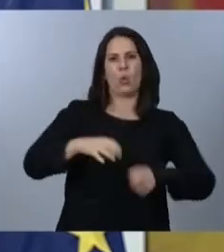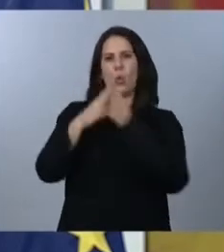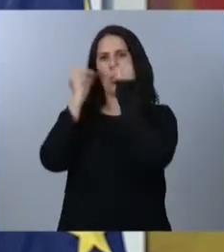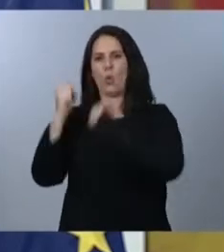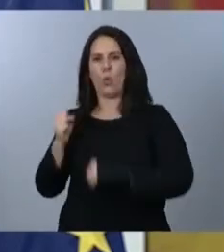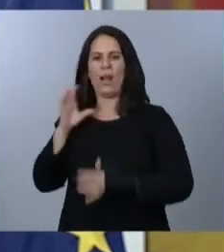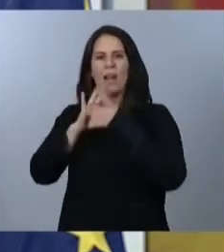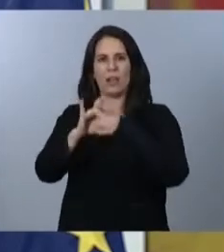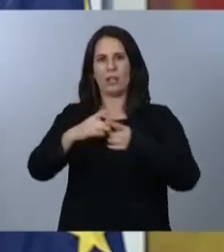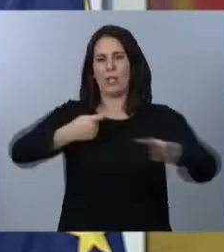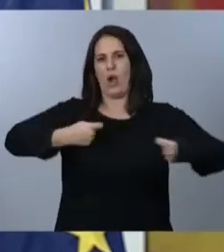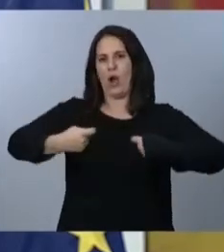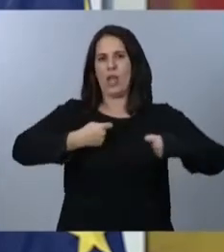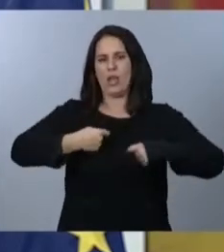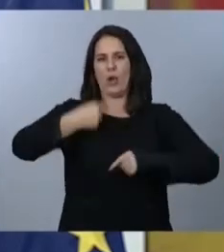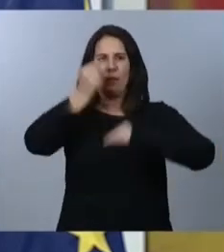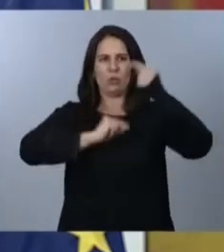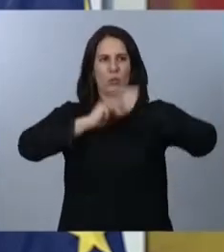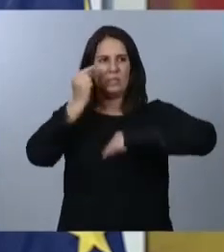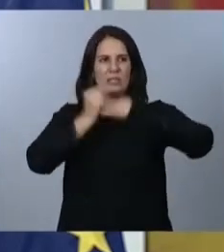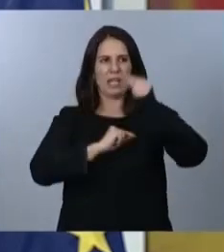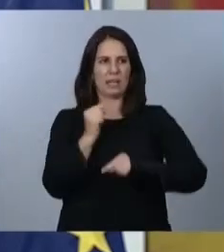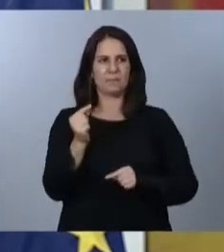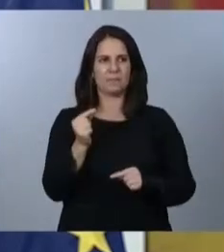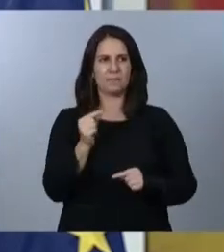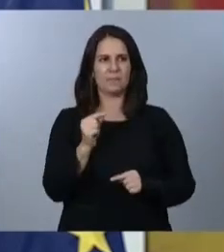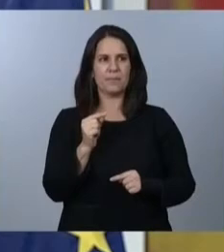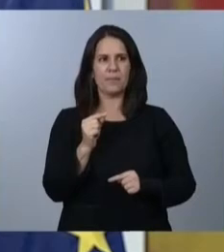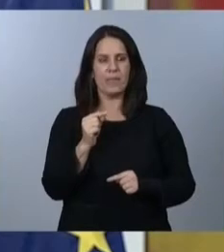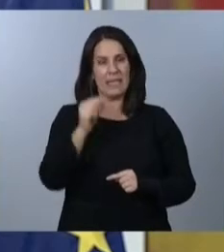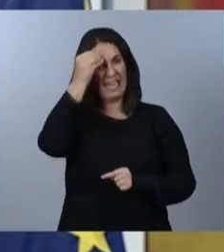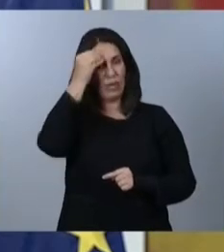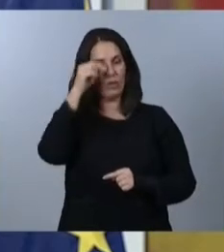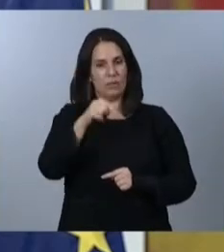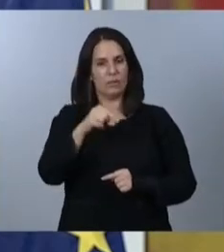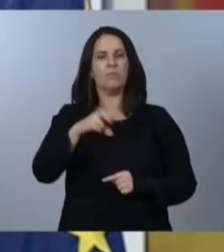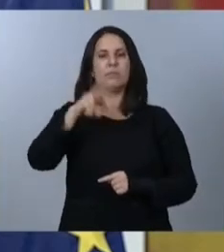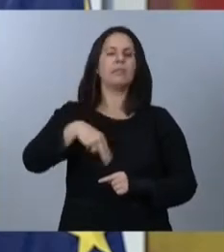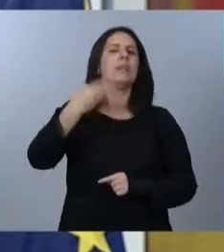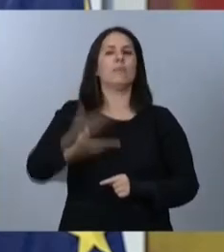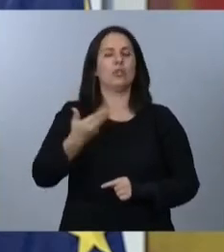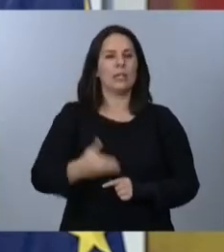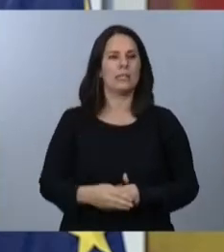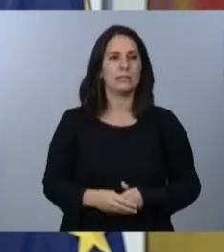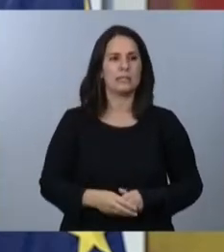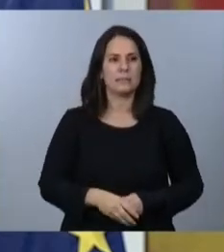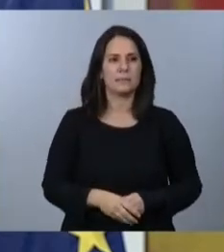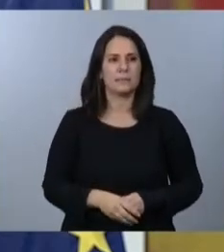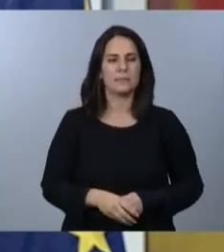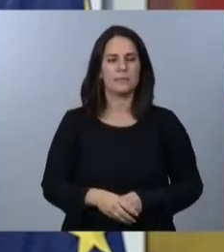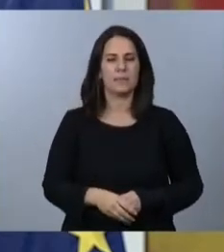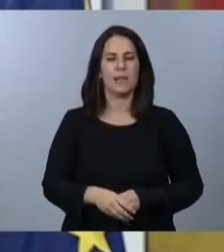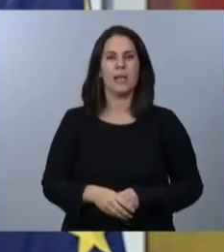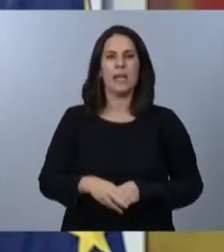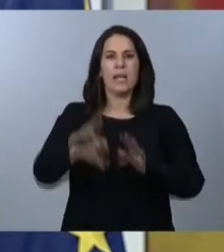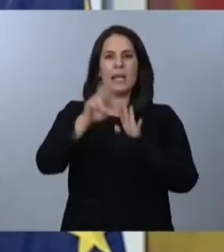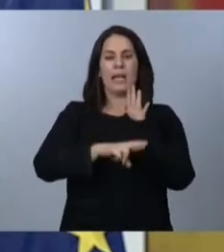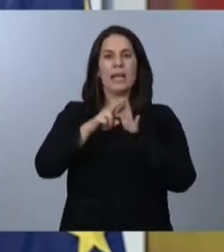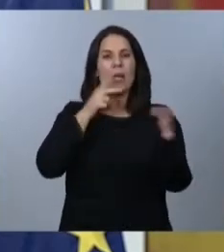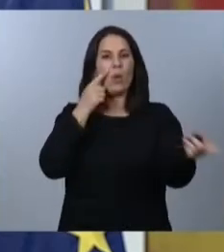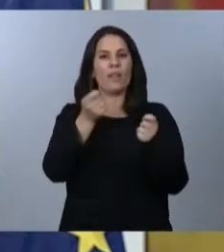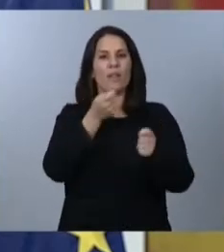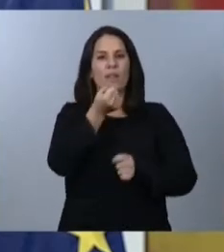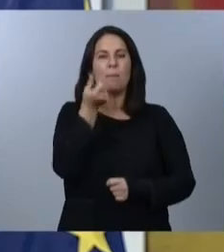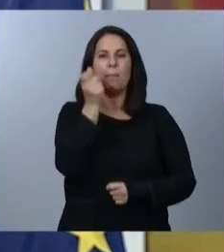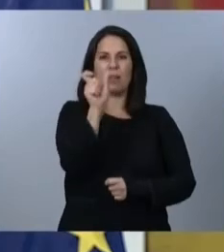negociación presupuestaria y que creo que son enormemente importantes. La regulación de los precios del alquiler y la ampliación